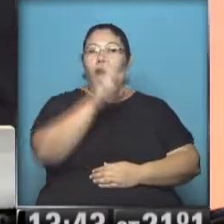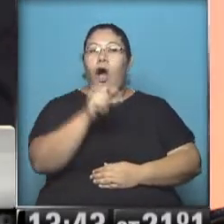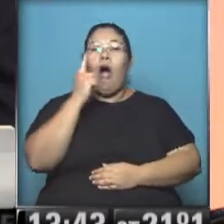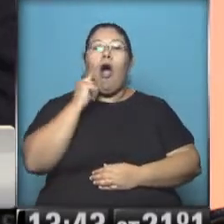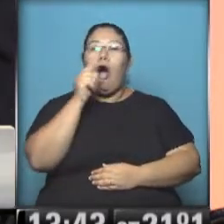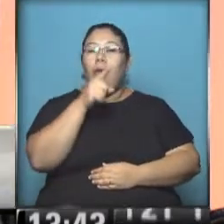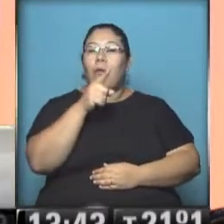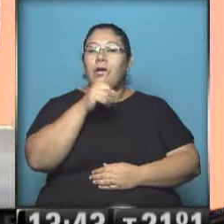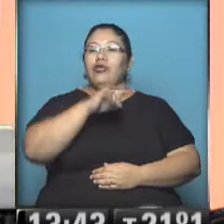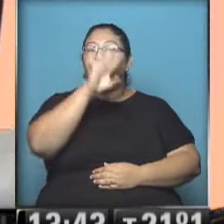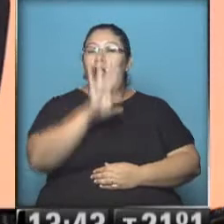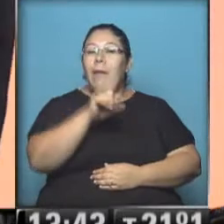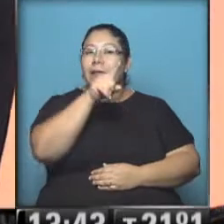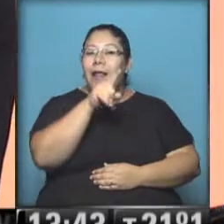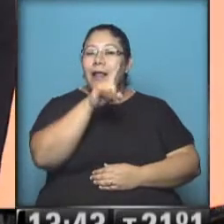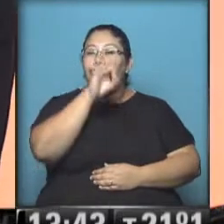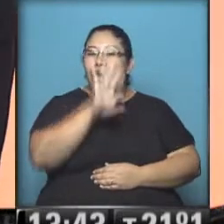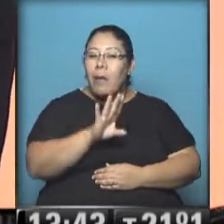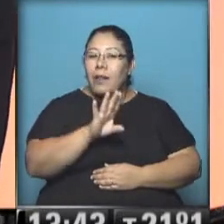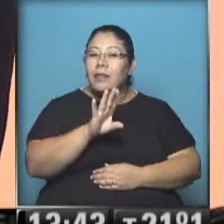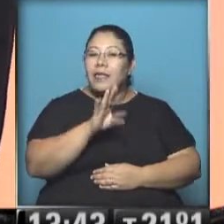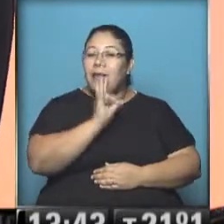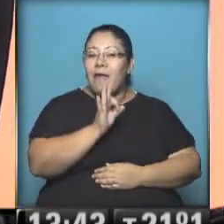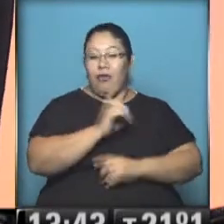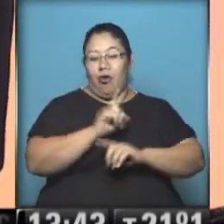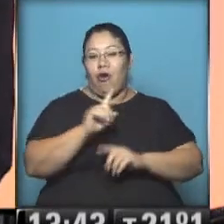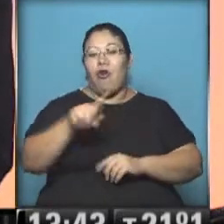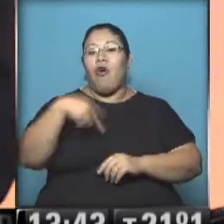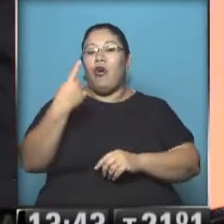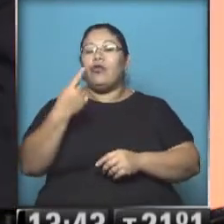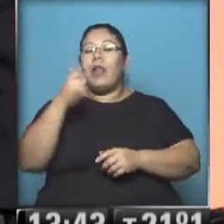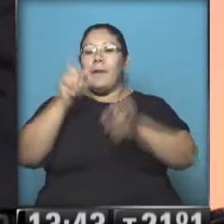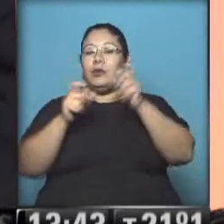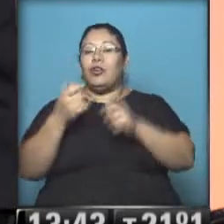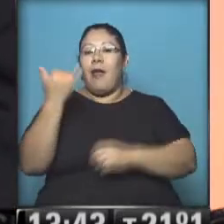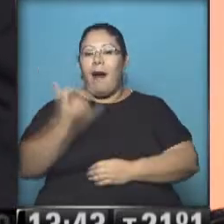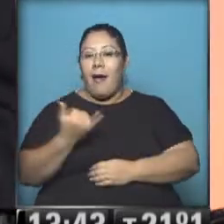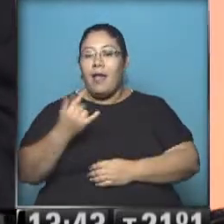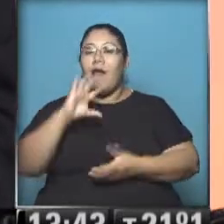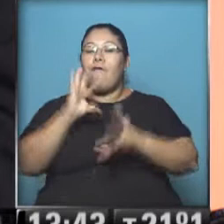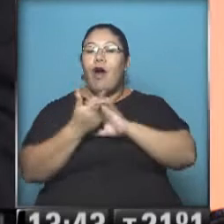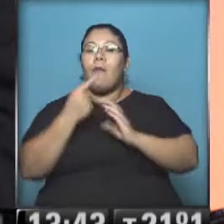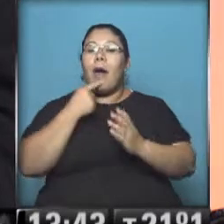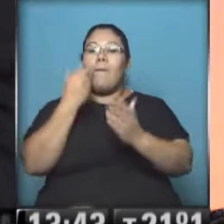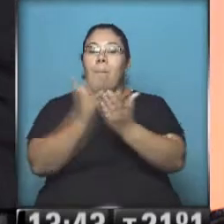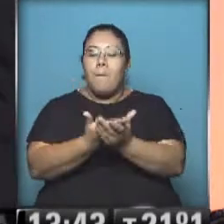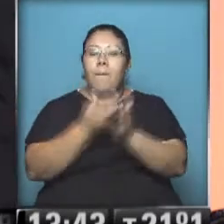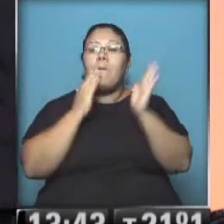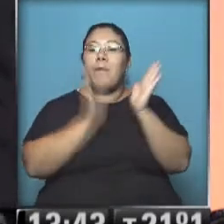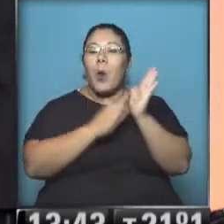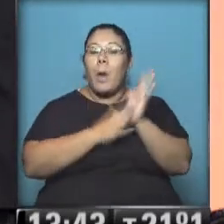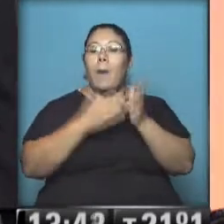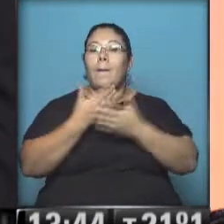se supone que alguien lo va a llevar a cabo, hay responsables de presentar estas pruebas, de argumentar en favor de estas pruebas.